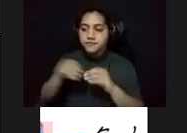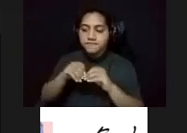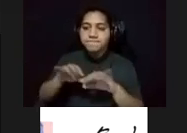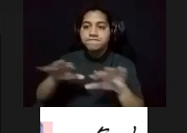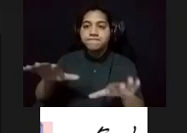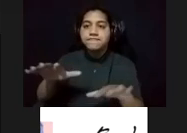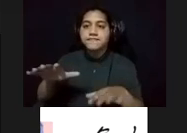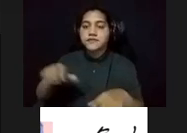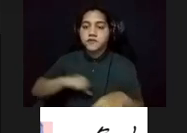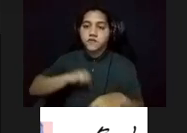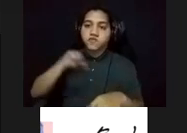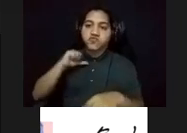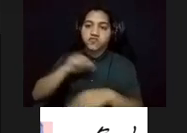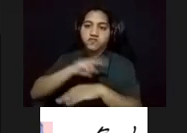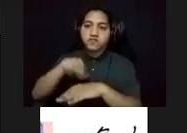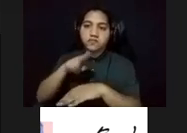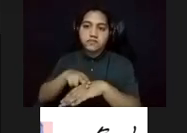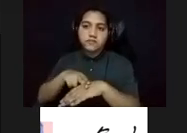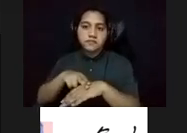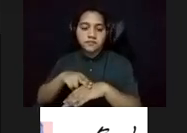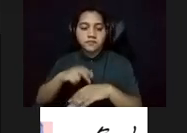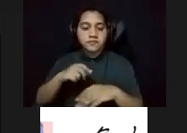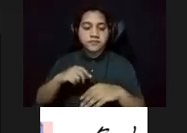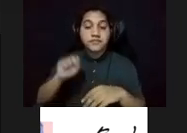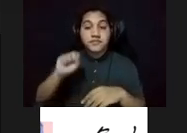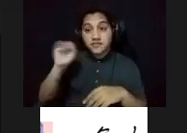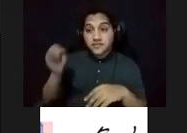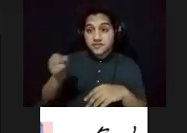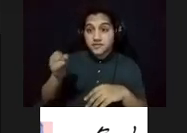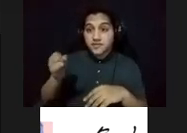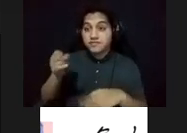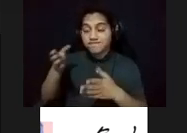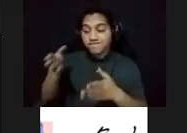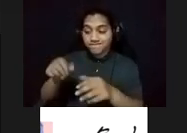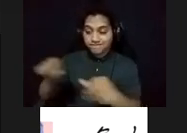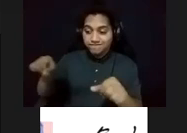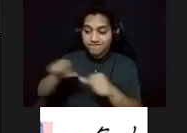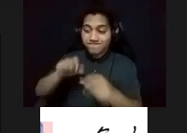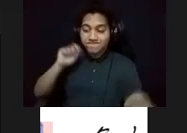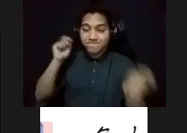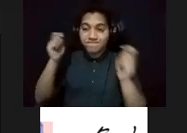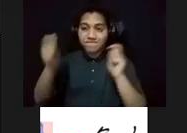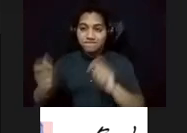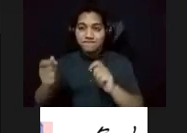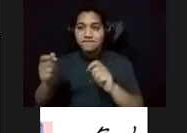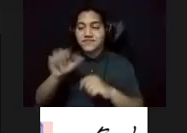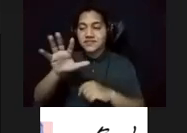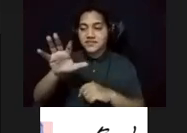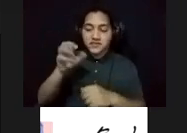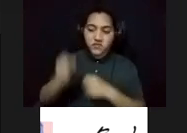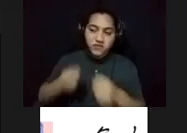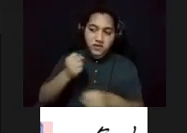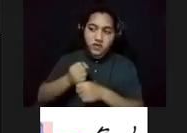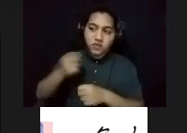Juan constituye el escenario principal de muchas de las transformaciones que se han dado en más de 500 años de historia.